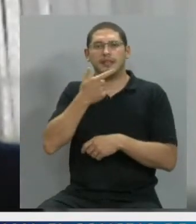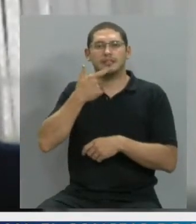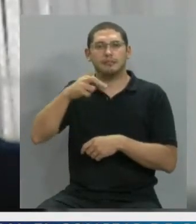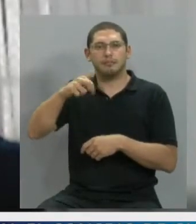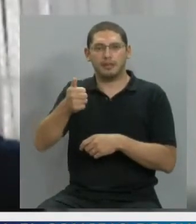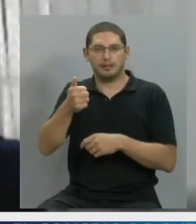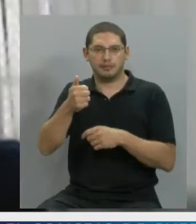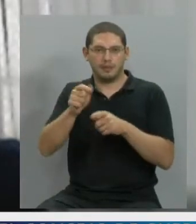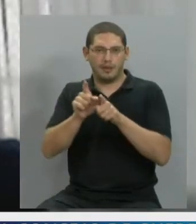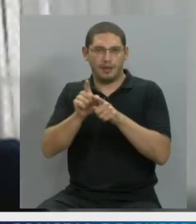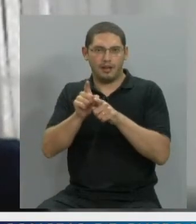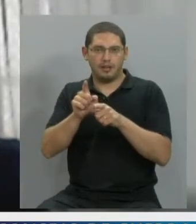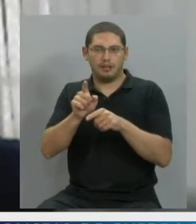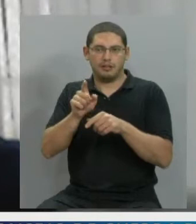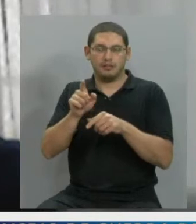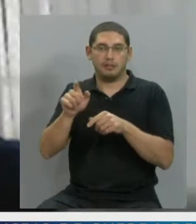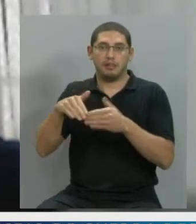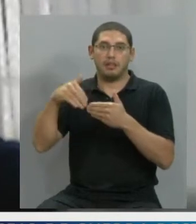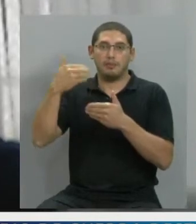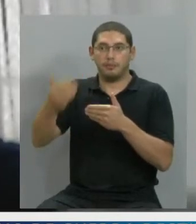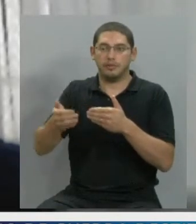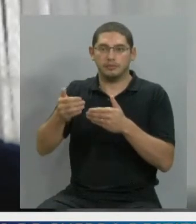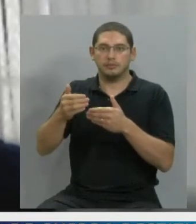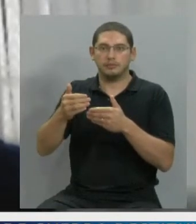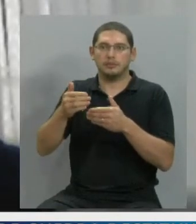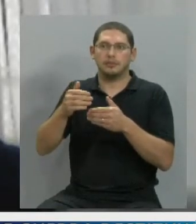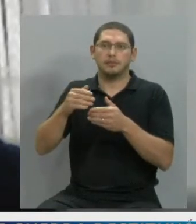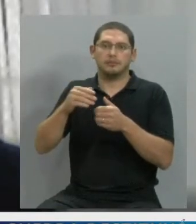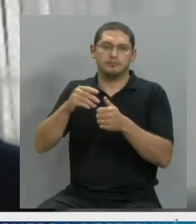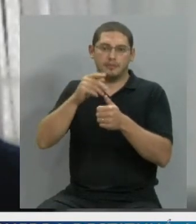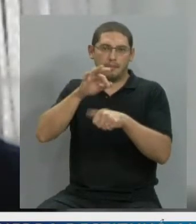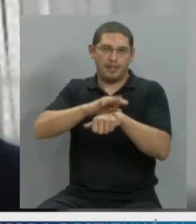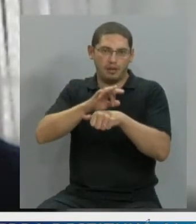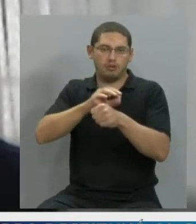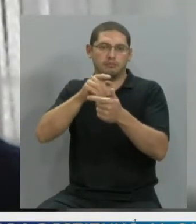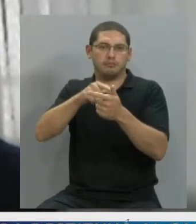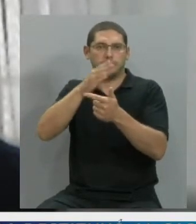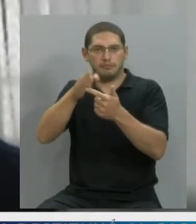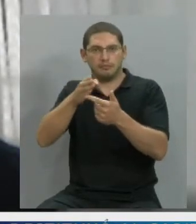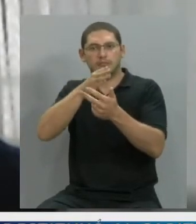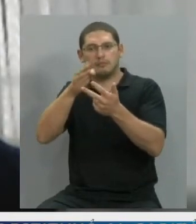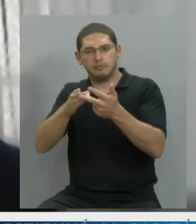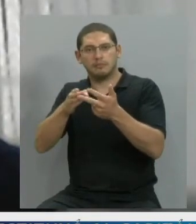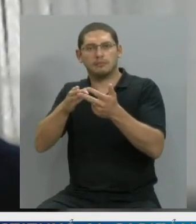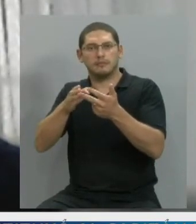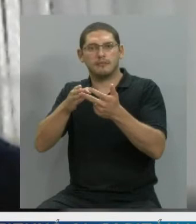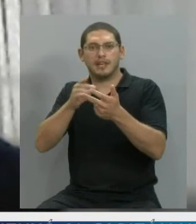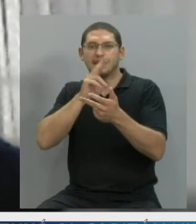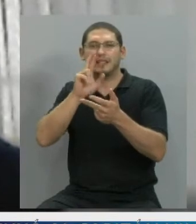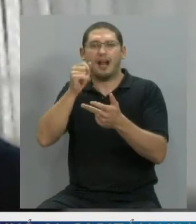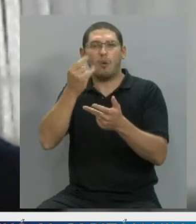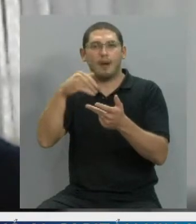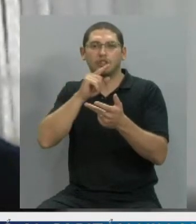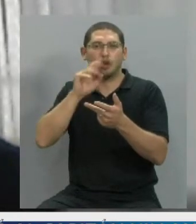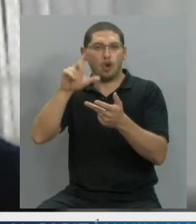El 29 de octubre fue el clínico, el 30 el neurólogo, el 31 la llevé al traumatólogo. El traumatólogo